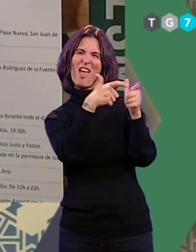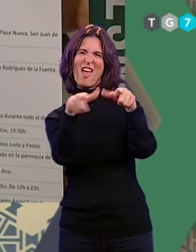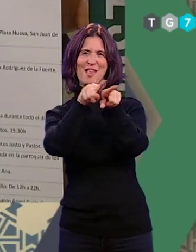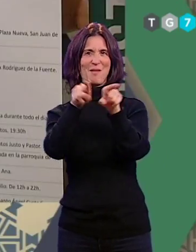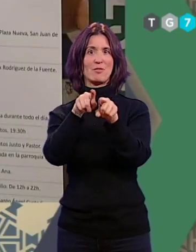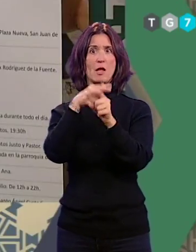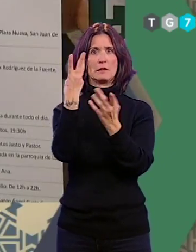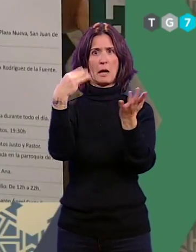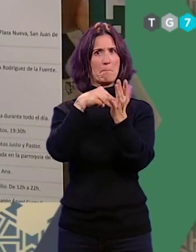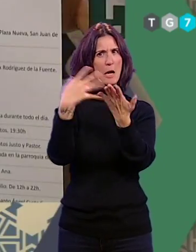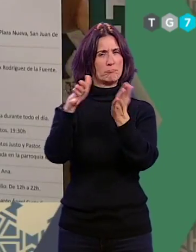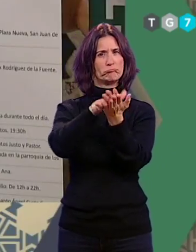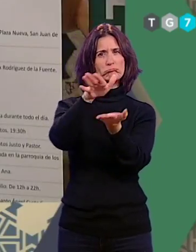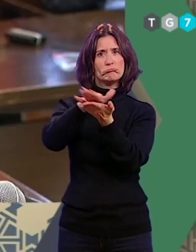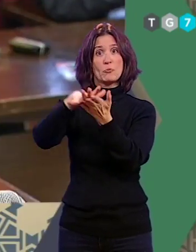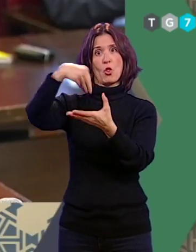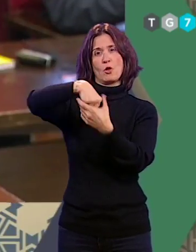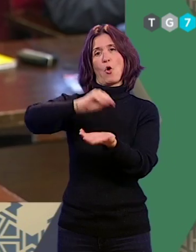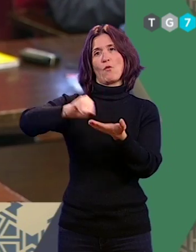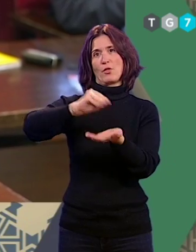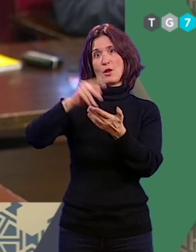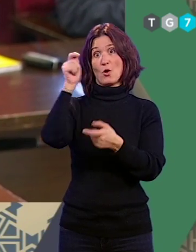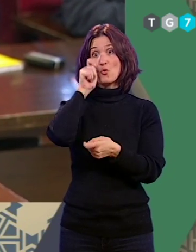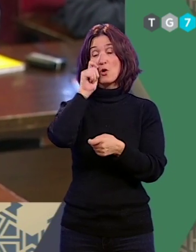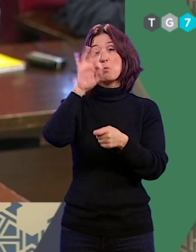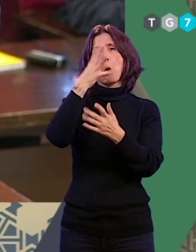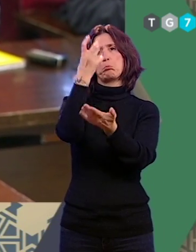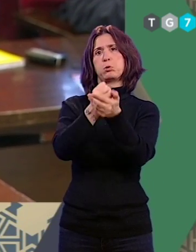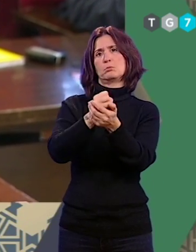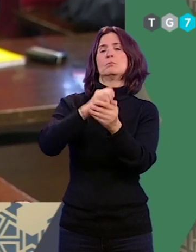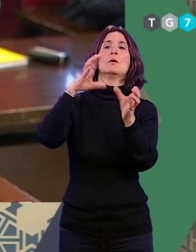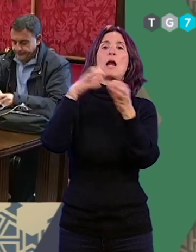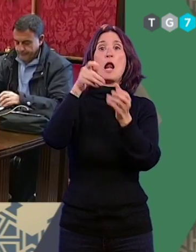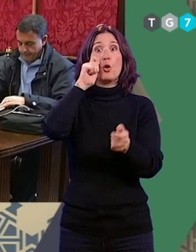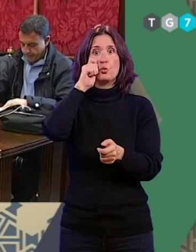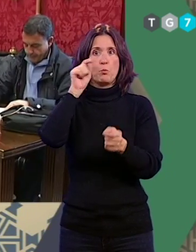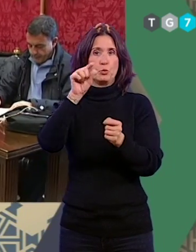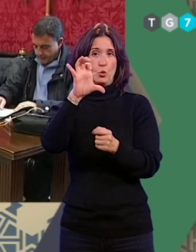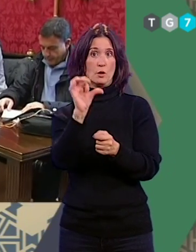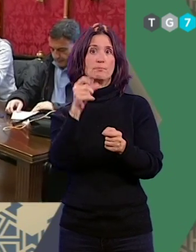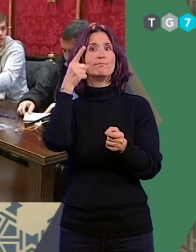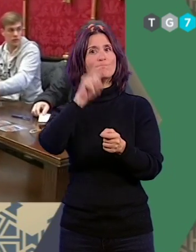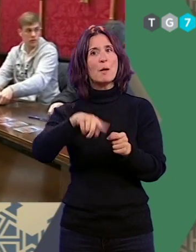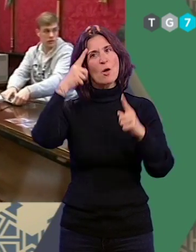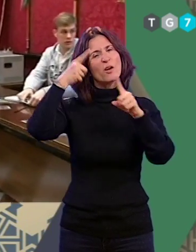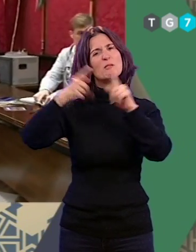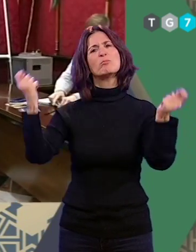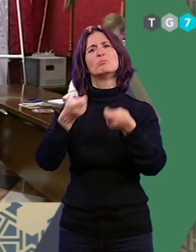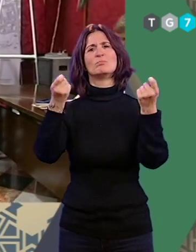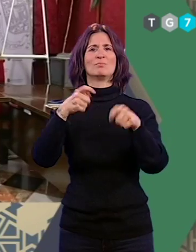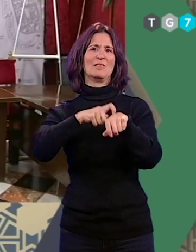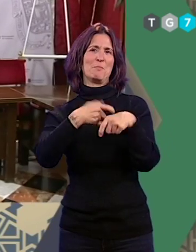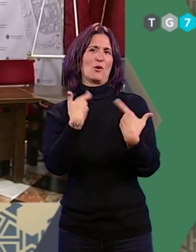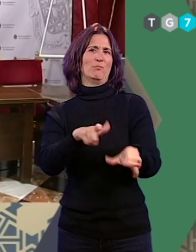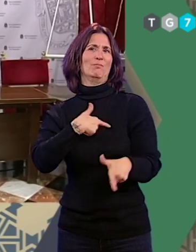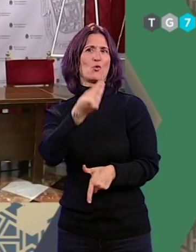3.000 ejemplares que se distribuyen en la oficina de turismo o descargarlo en el portal granadotour.es. Se desea también promocionar la gastronomía granadina